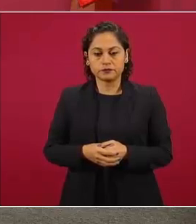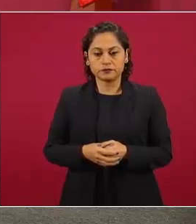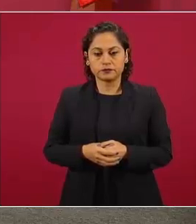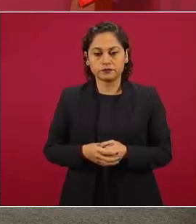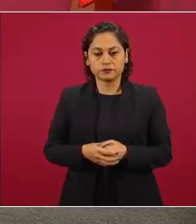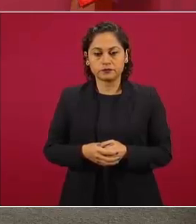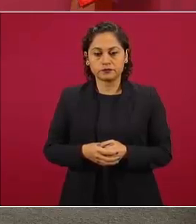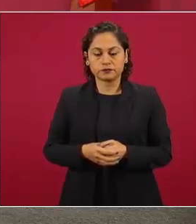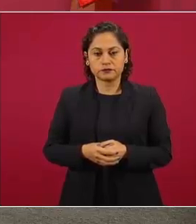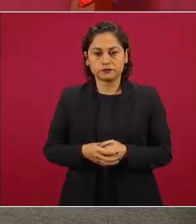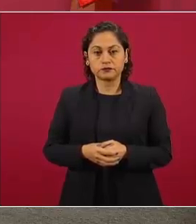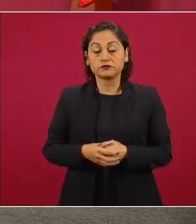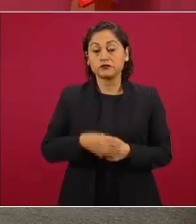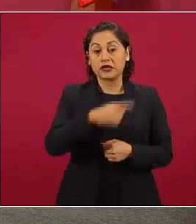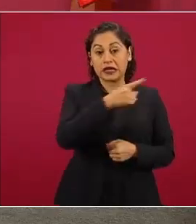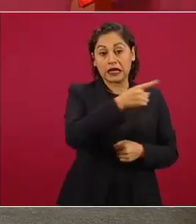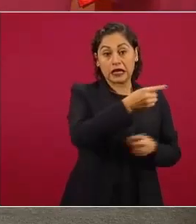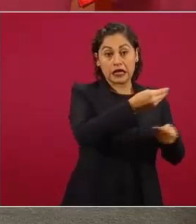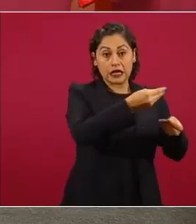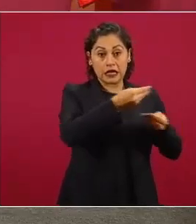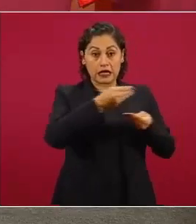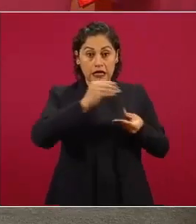elementos de prueba